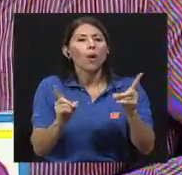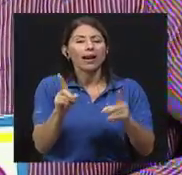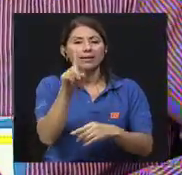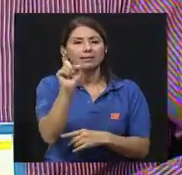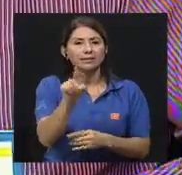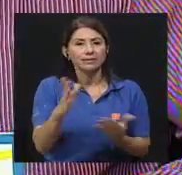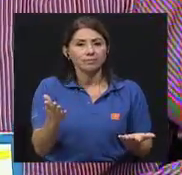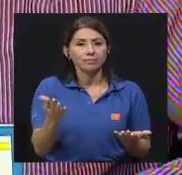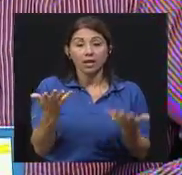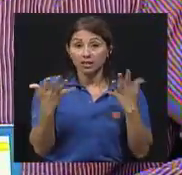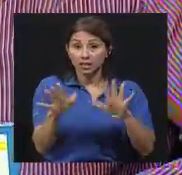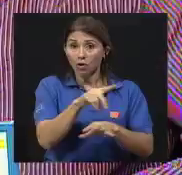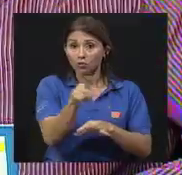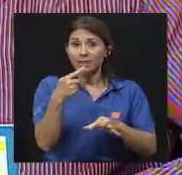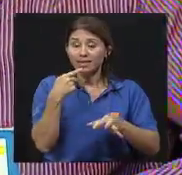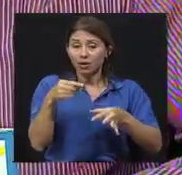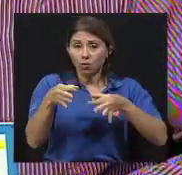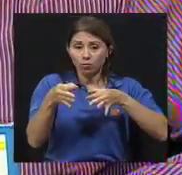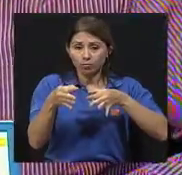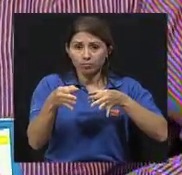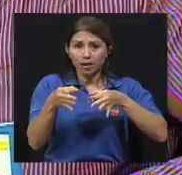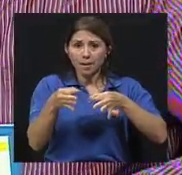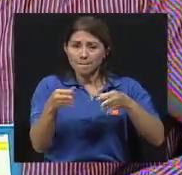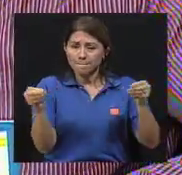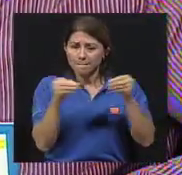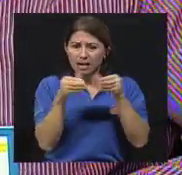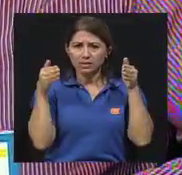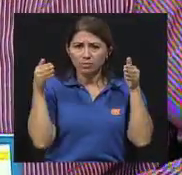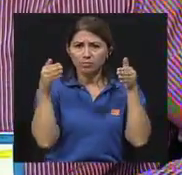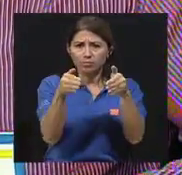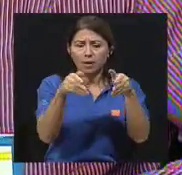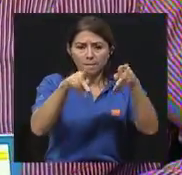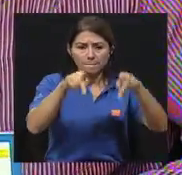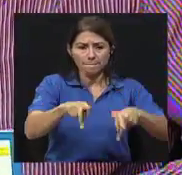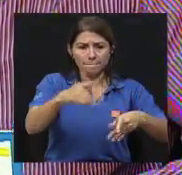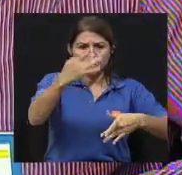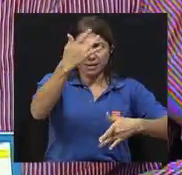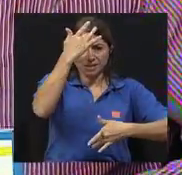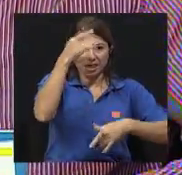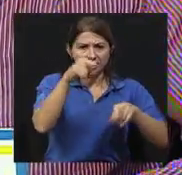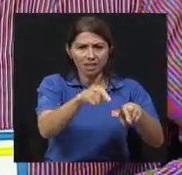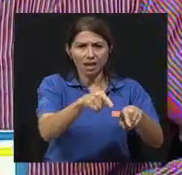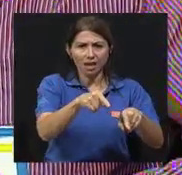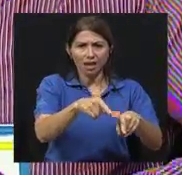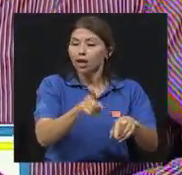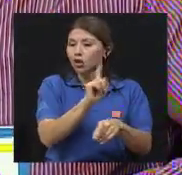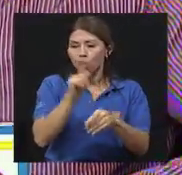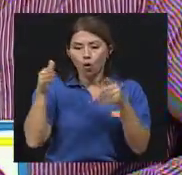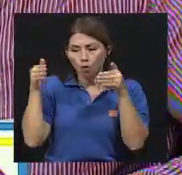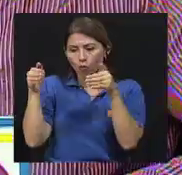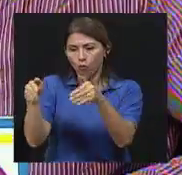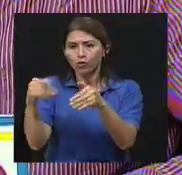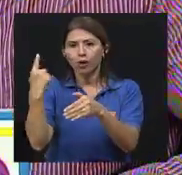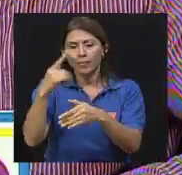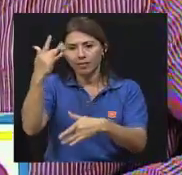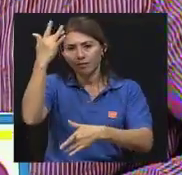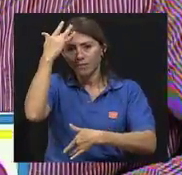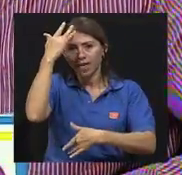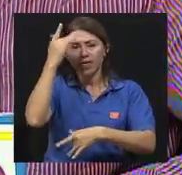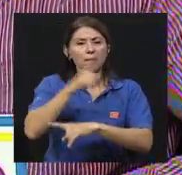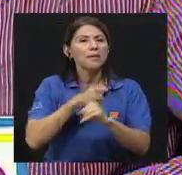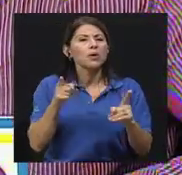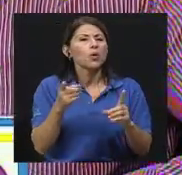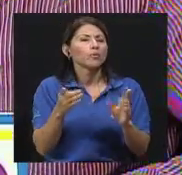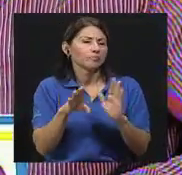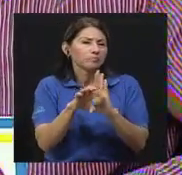que existen pacientes, ¿verdad? Y no se enfoca más en los pacientes y no en las enfermedades. Pero si pudiéramos puntuar, ¿cuáles serían como